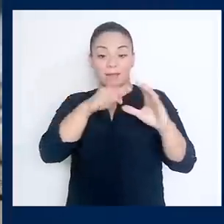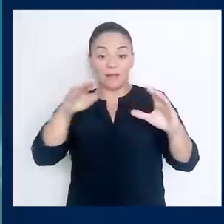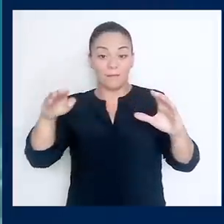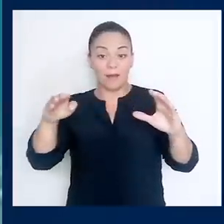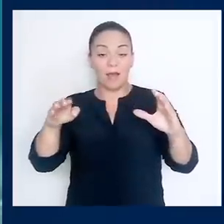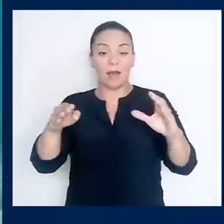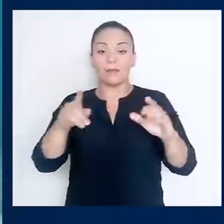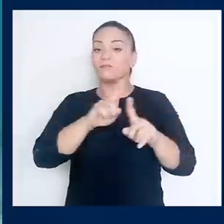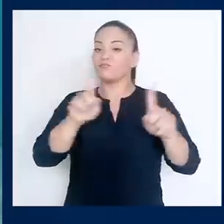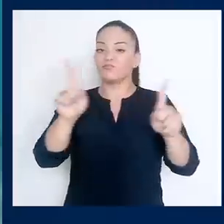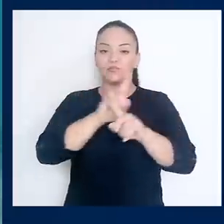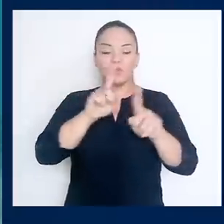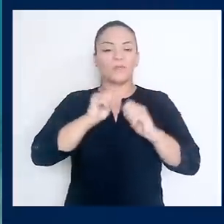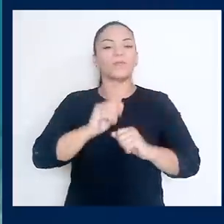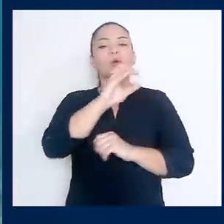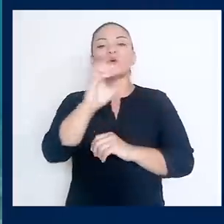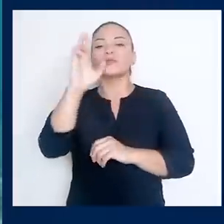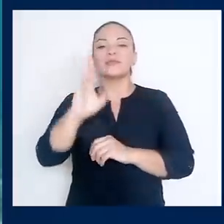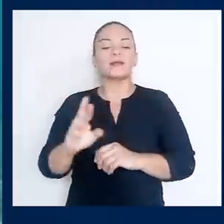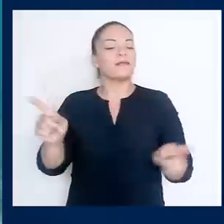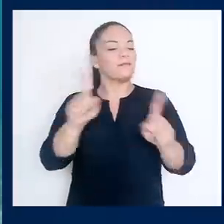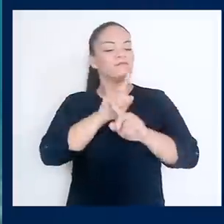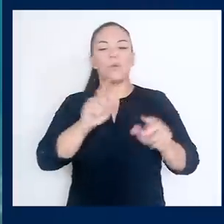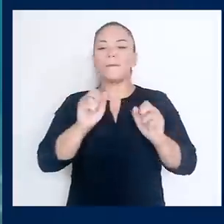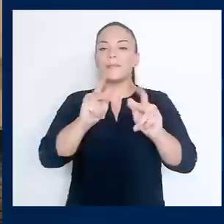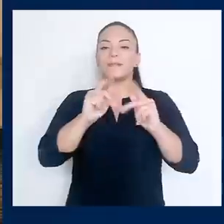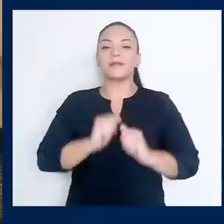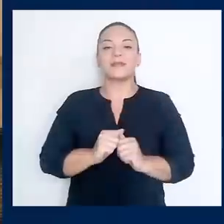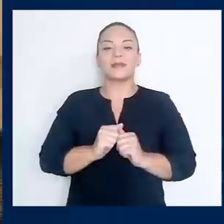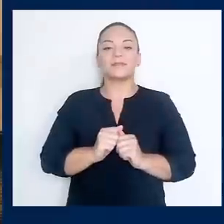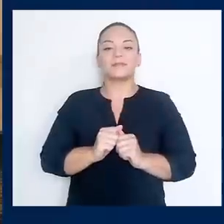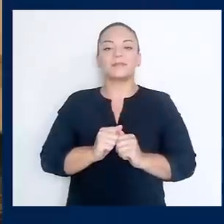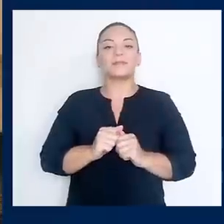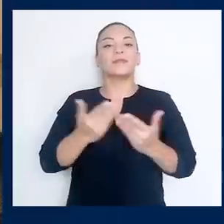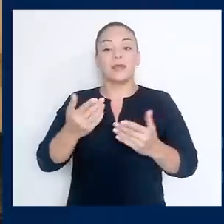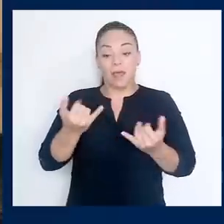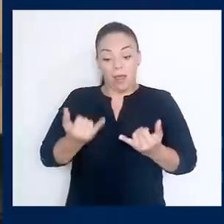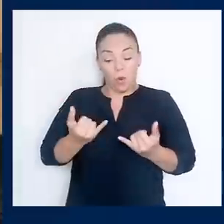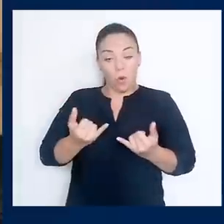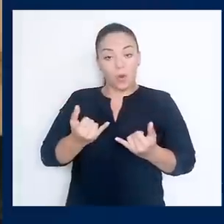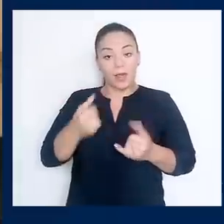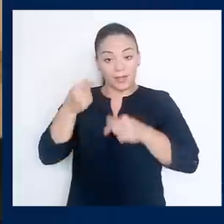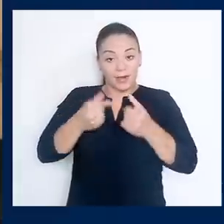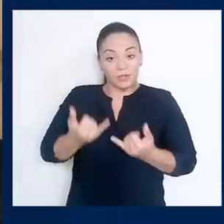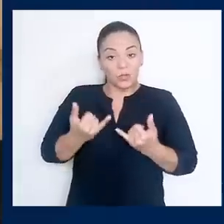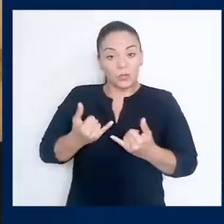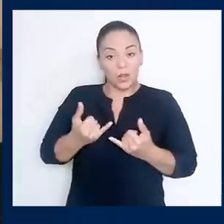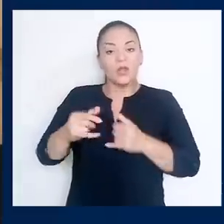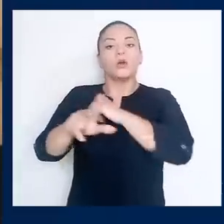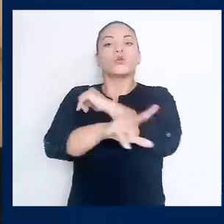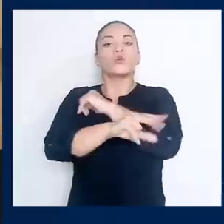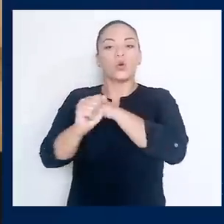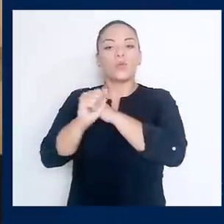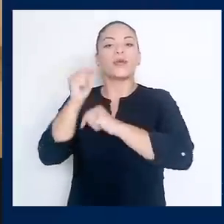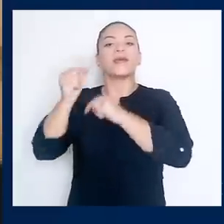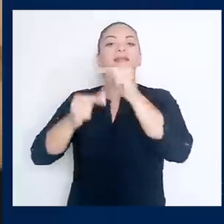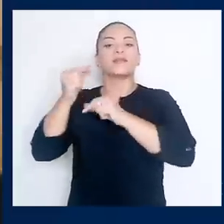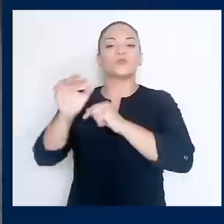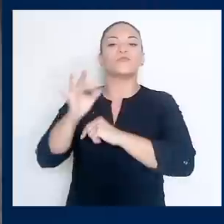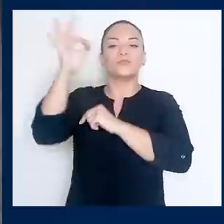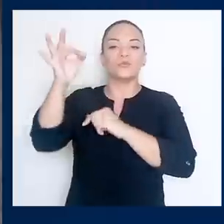marino. Costa Rica no va a permitir que nuestra generación le robe a las generaciones